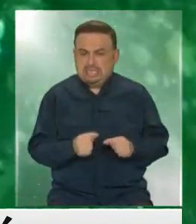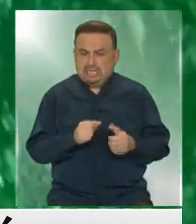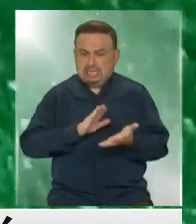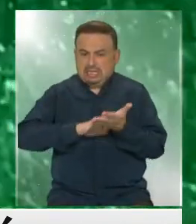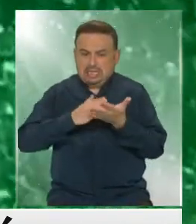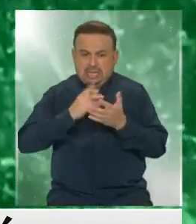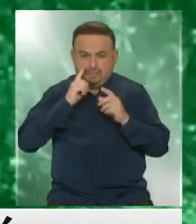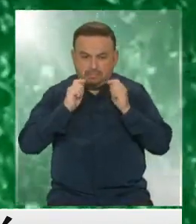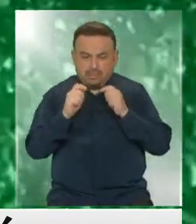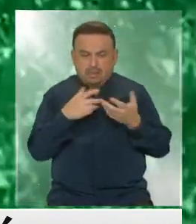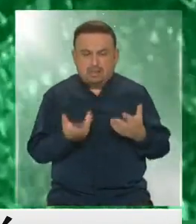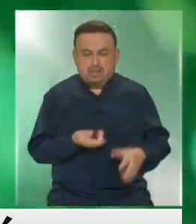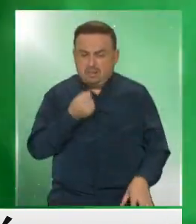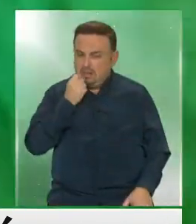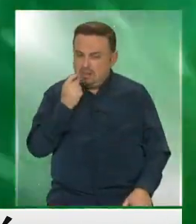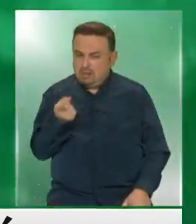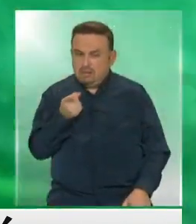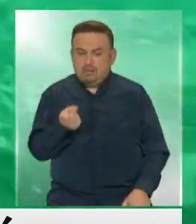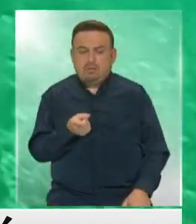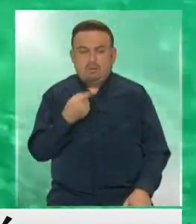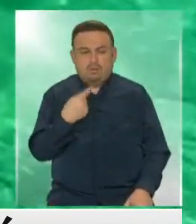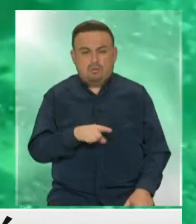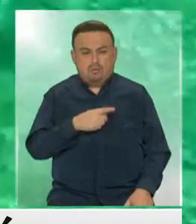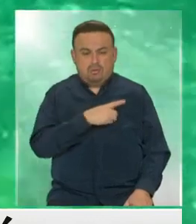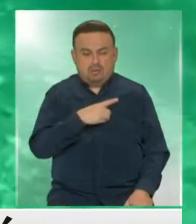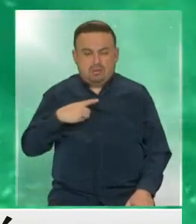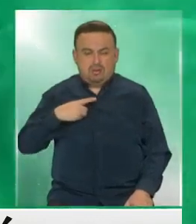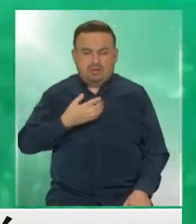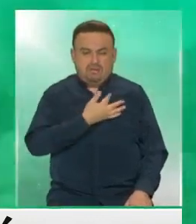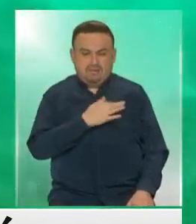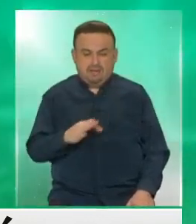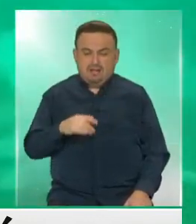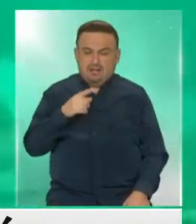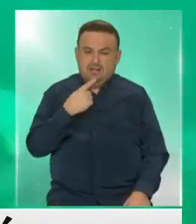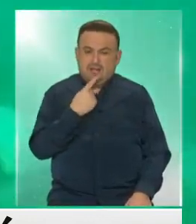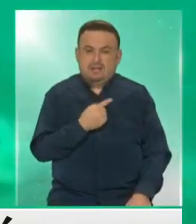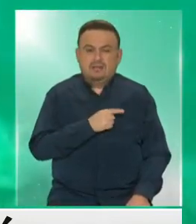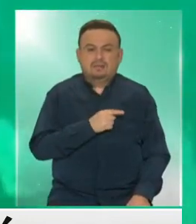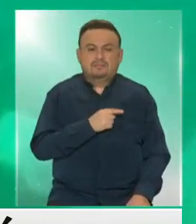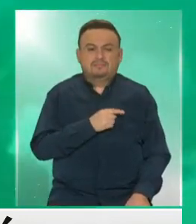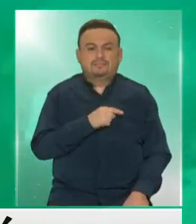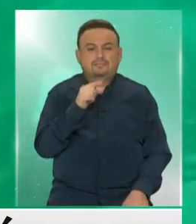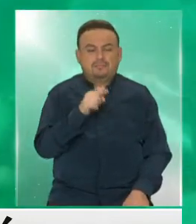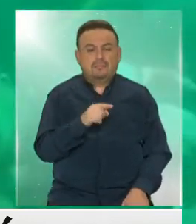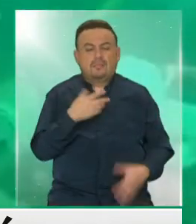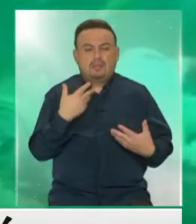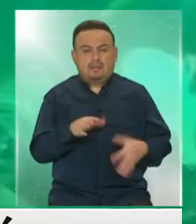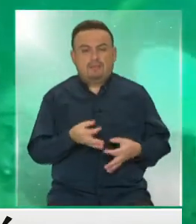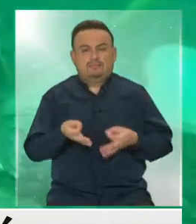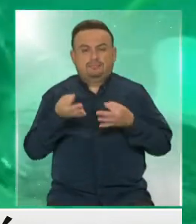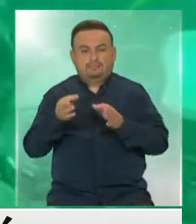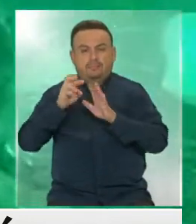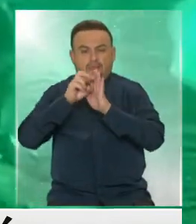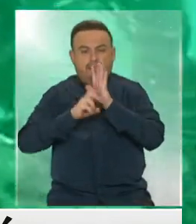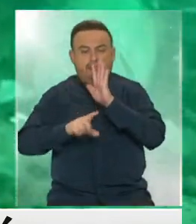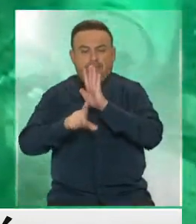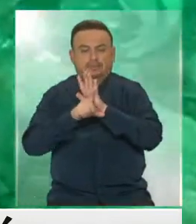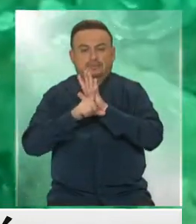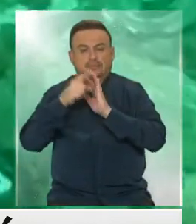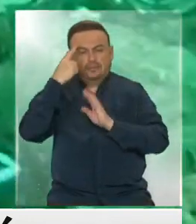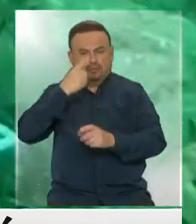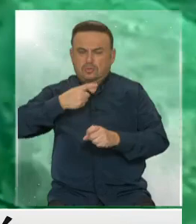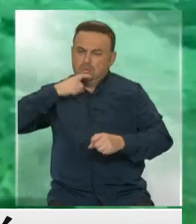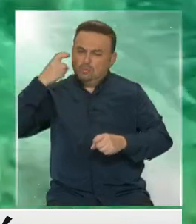Ante la denuncia ha hablado uno de los diputados franceses, Eric Peugeot, quien presentó un proyecto de ley para